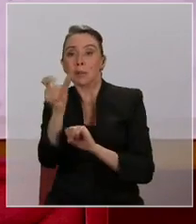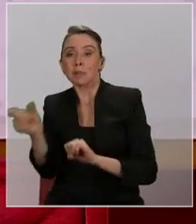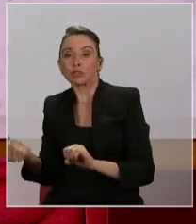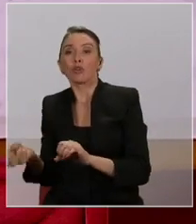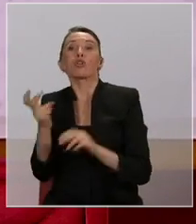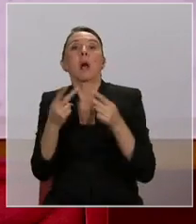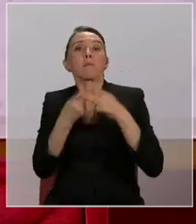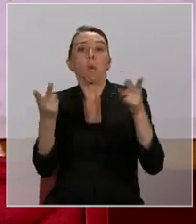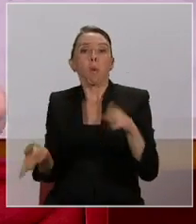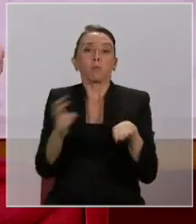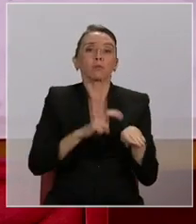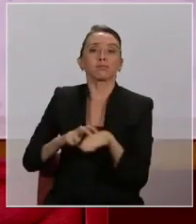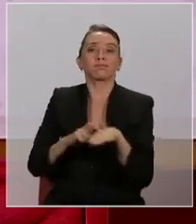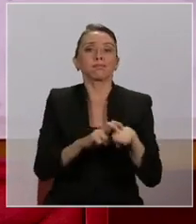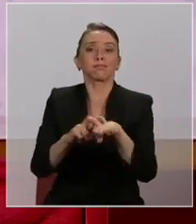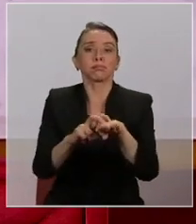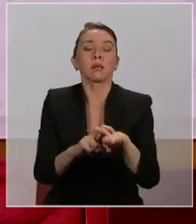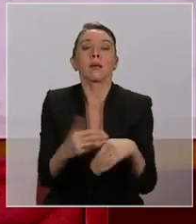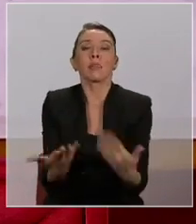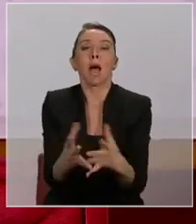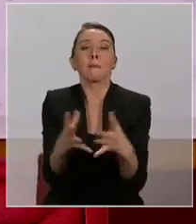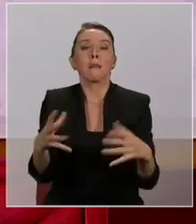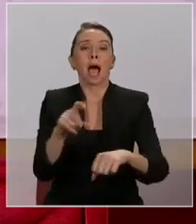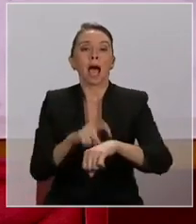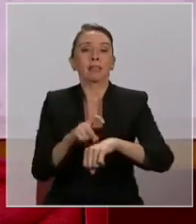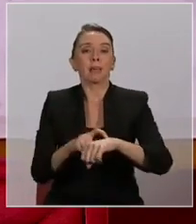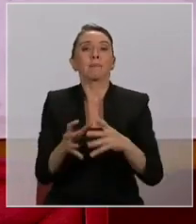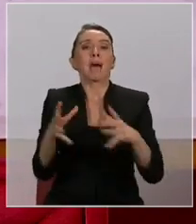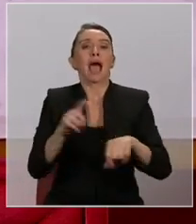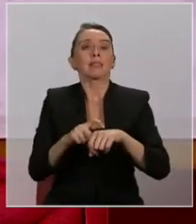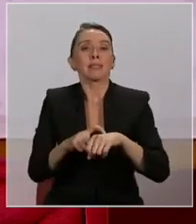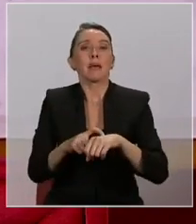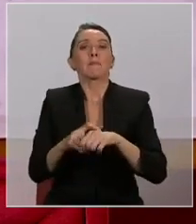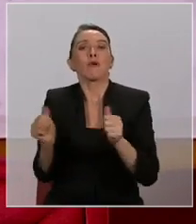público, sino que más tiempo, más tiempo para la familia.